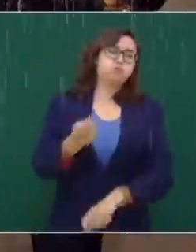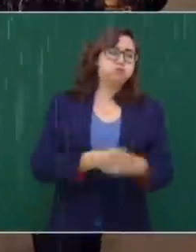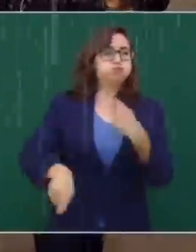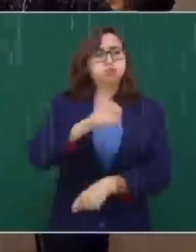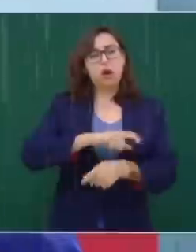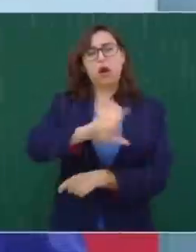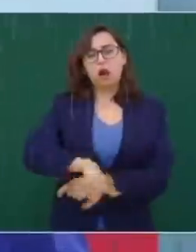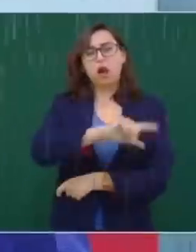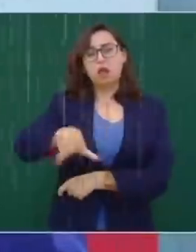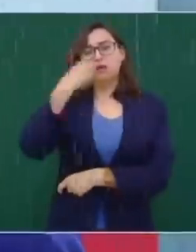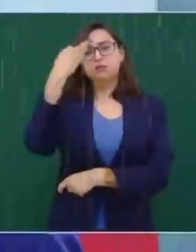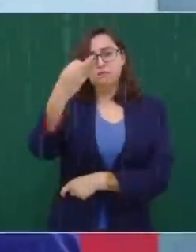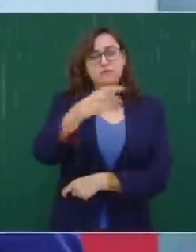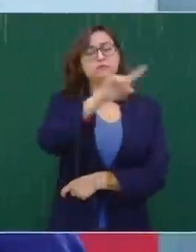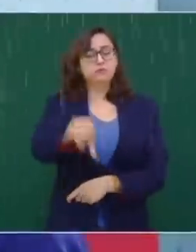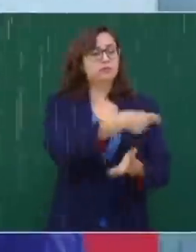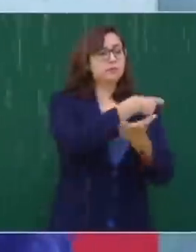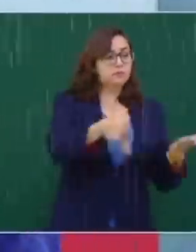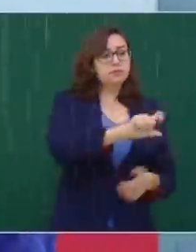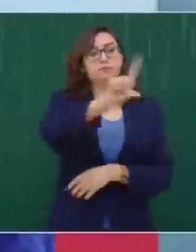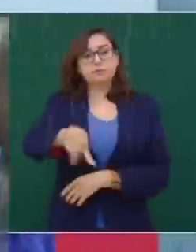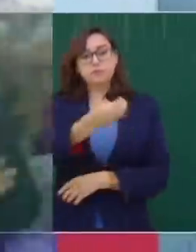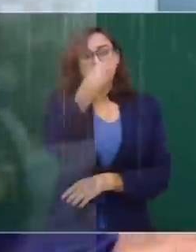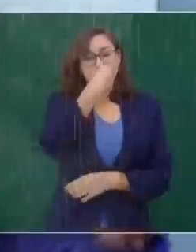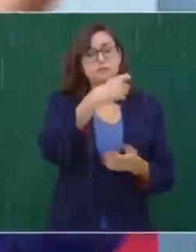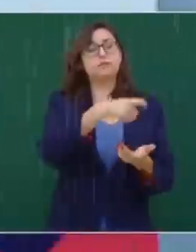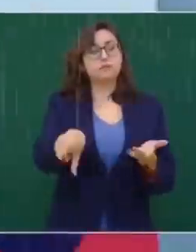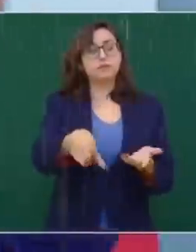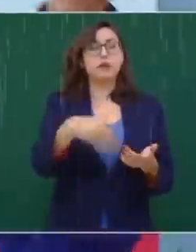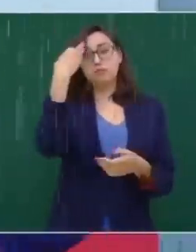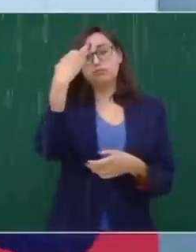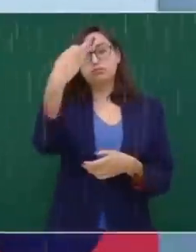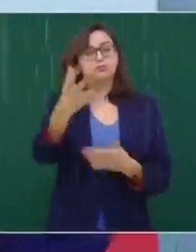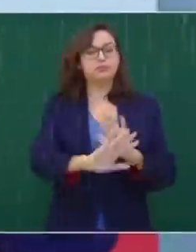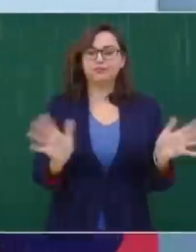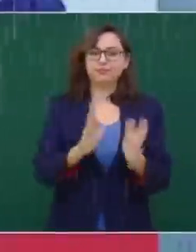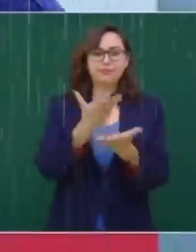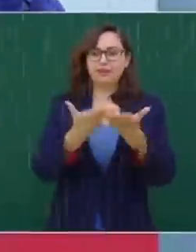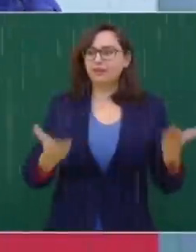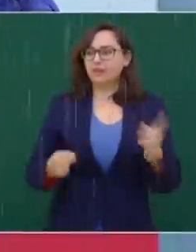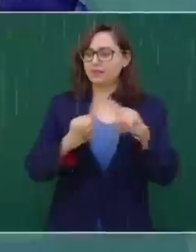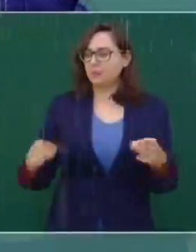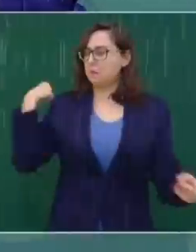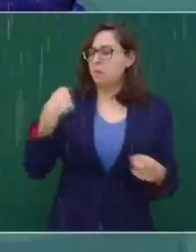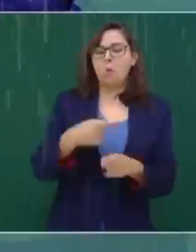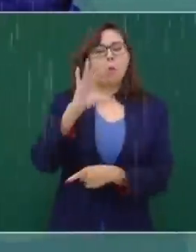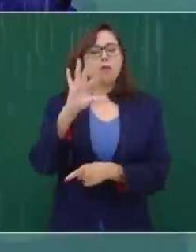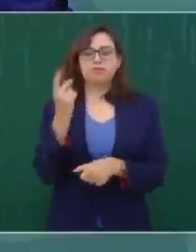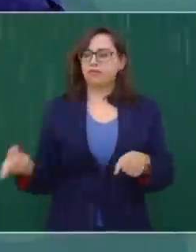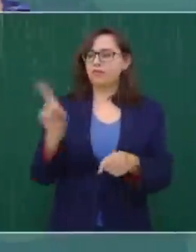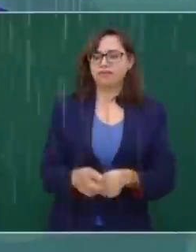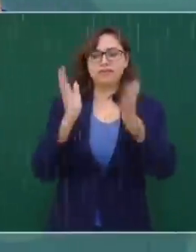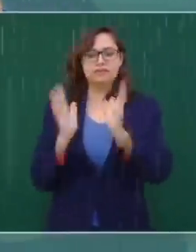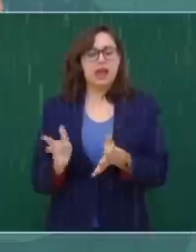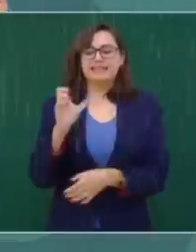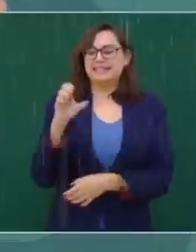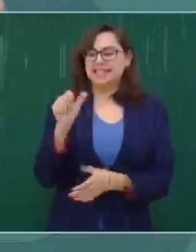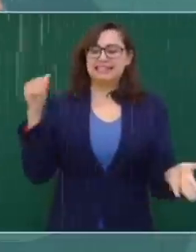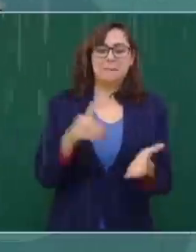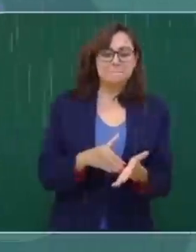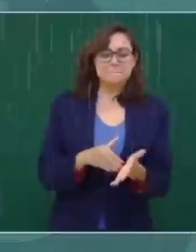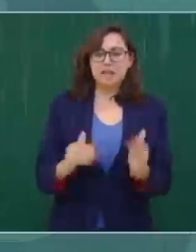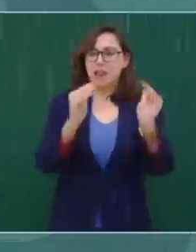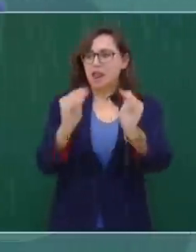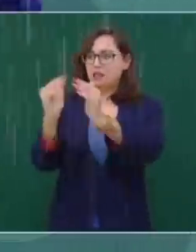la compra de los Haceres, la compra de las despensas. Y ahora en 40 días ya puedo decir que alrededor de 60 mil